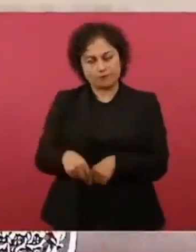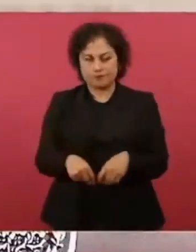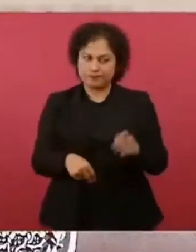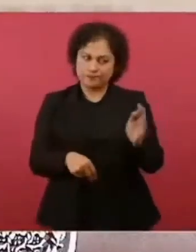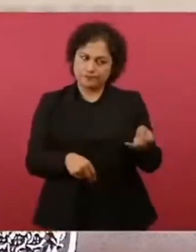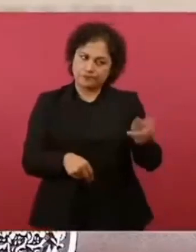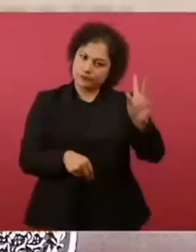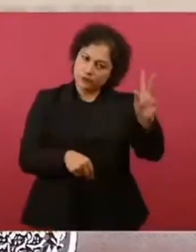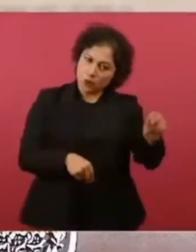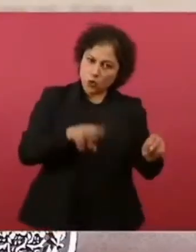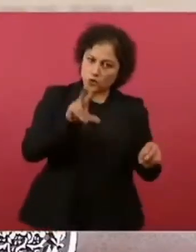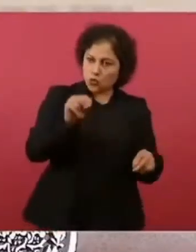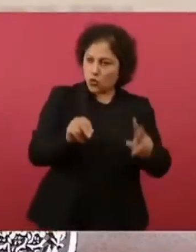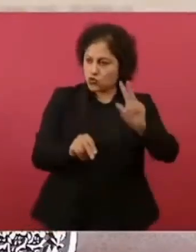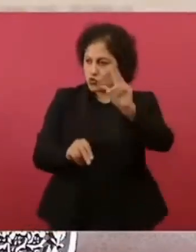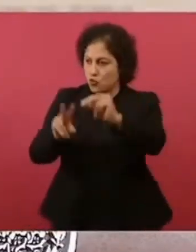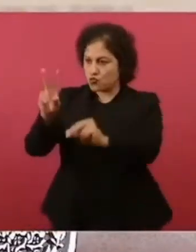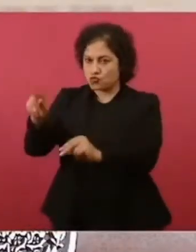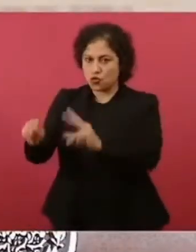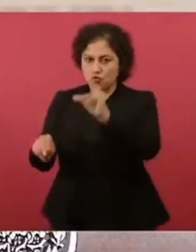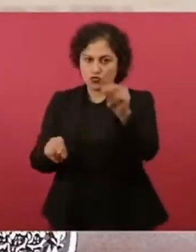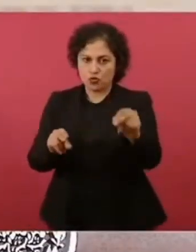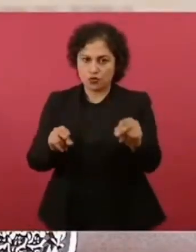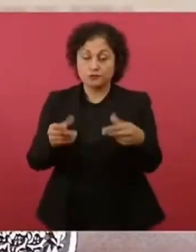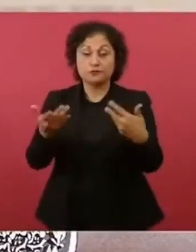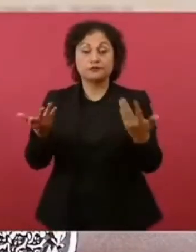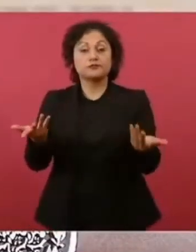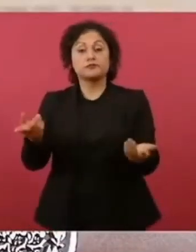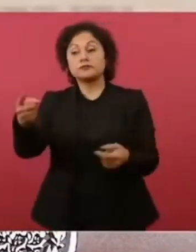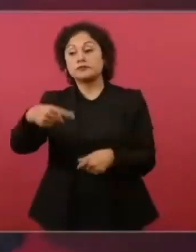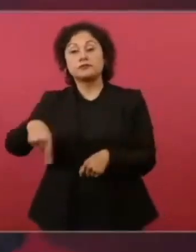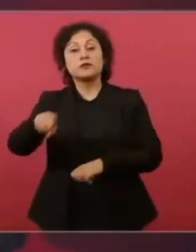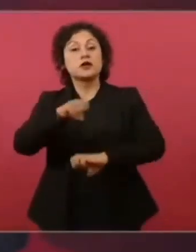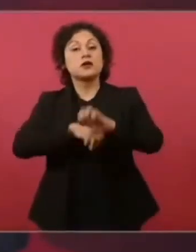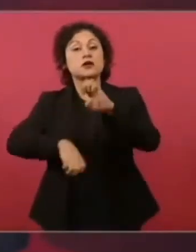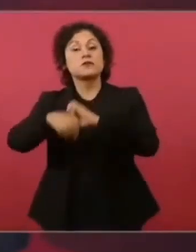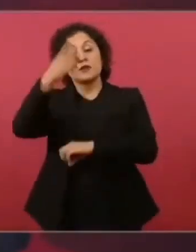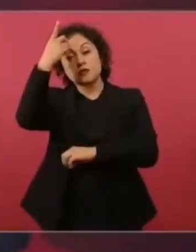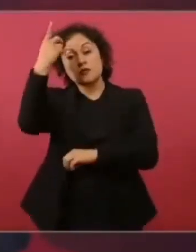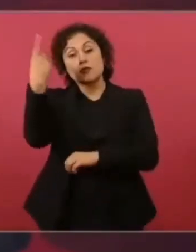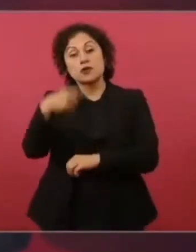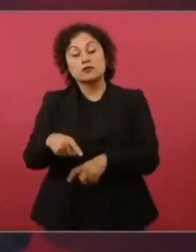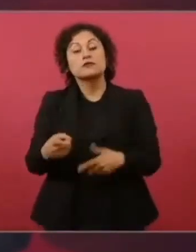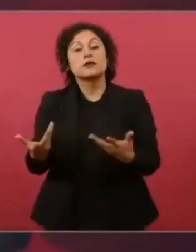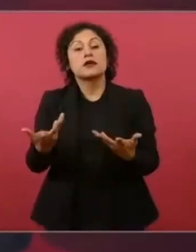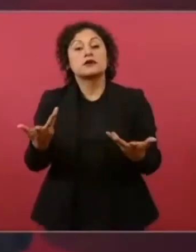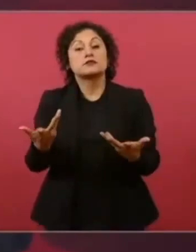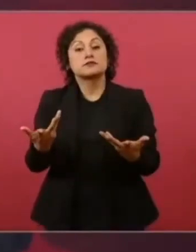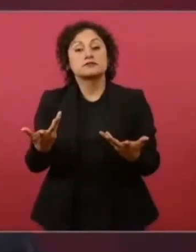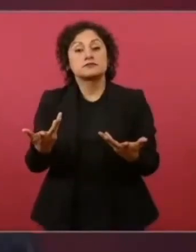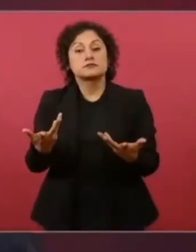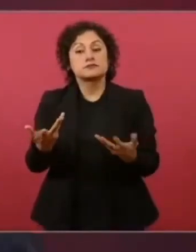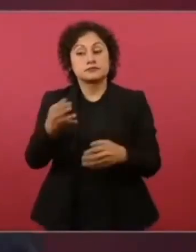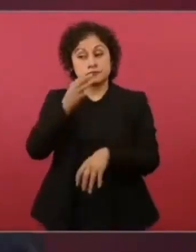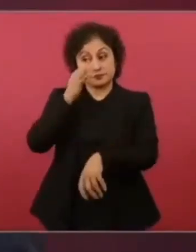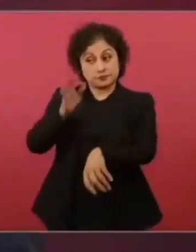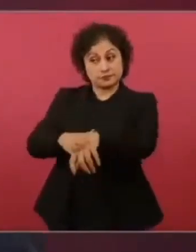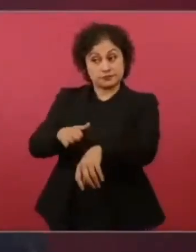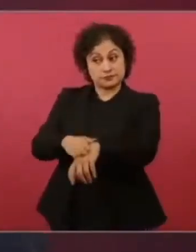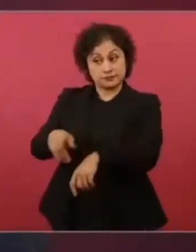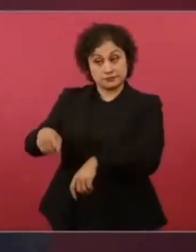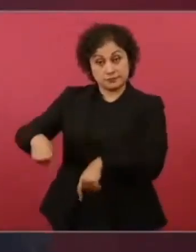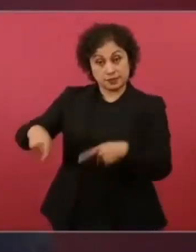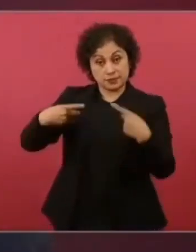ahora hay que pagarle buenos sueldos a los